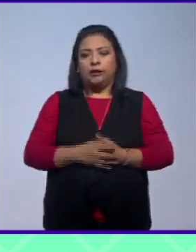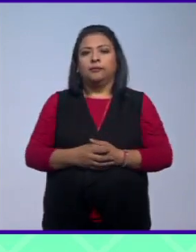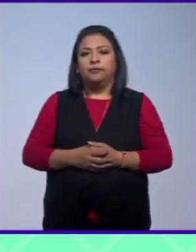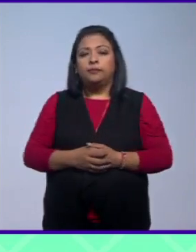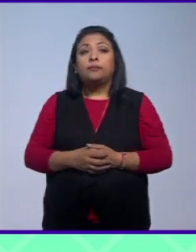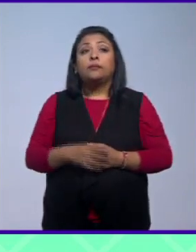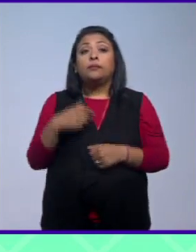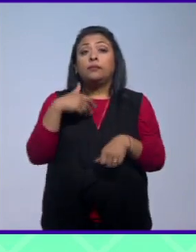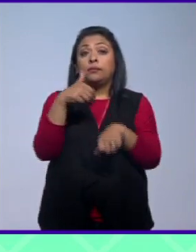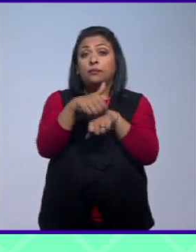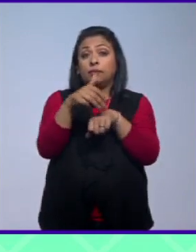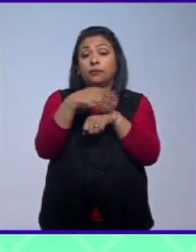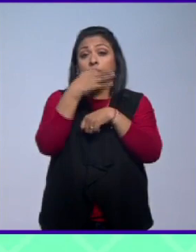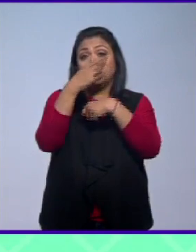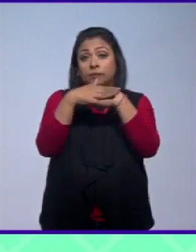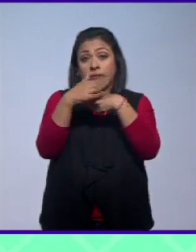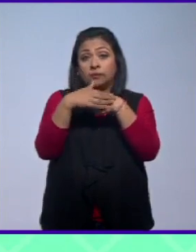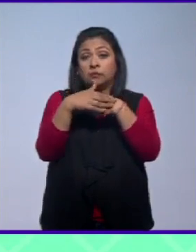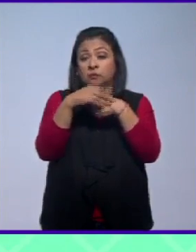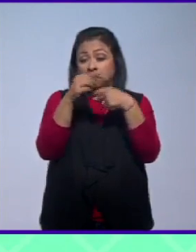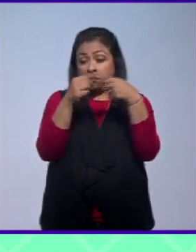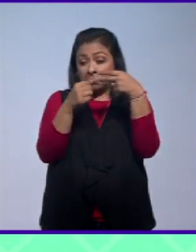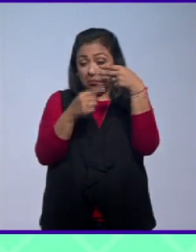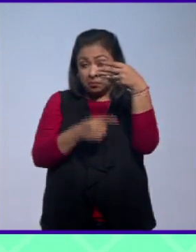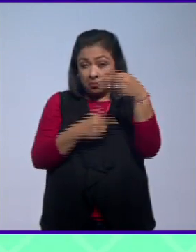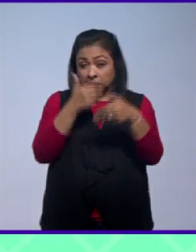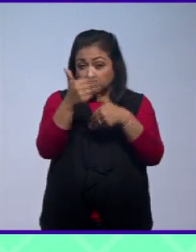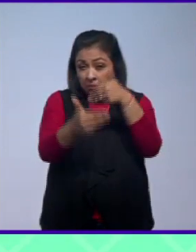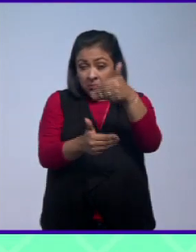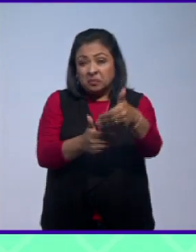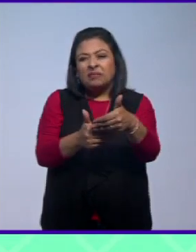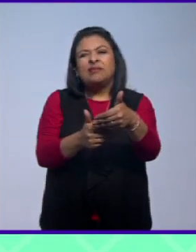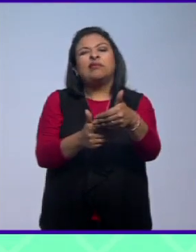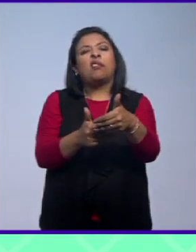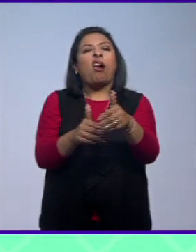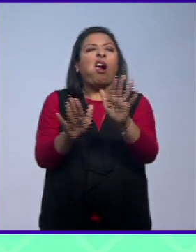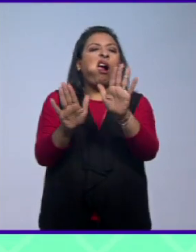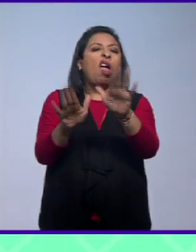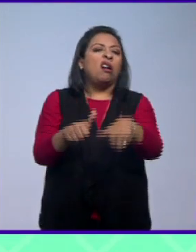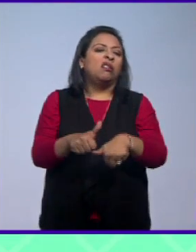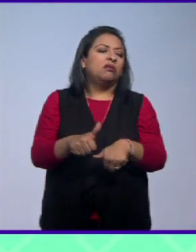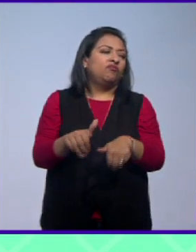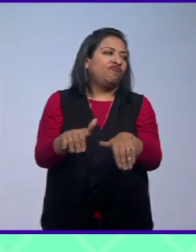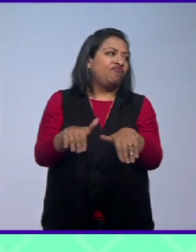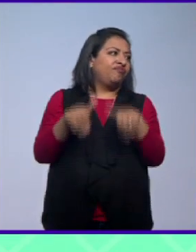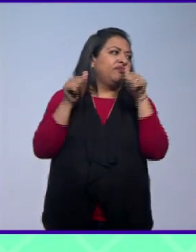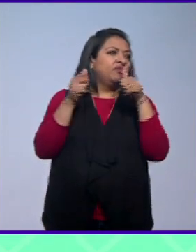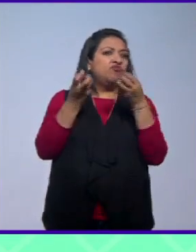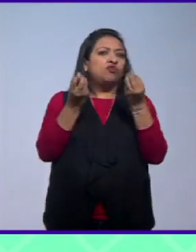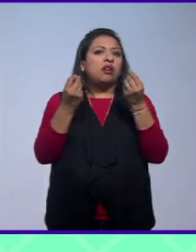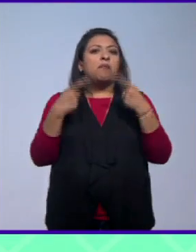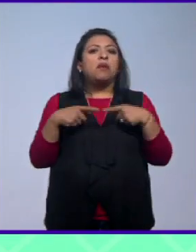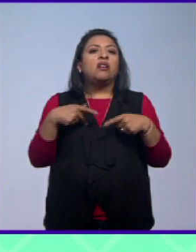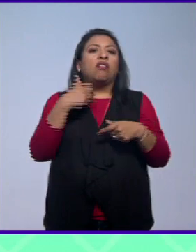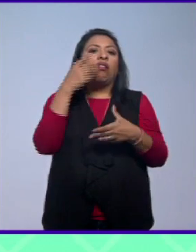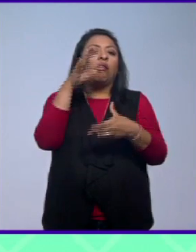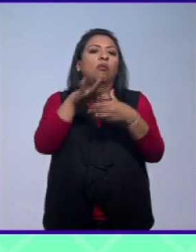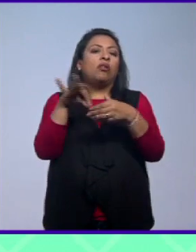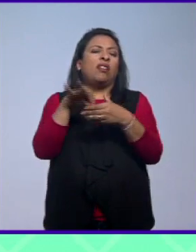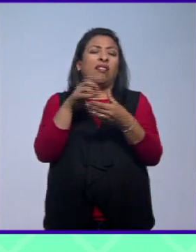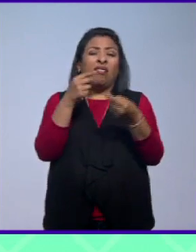los números indican que seguir todos estos procedimientos suele desanimar a muchos potenciales electores